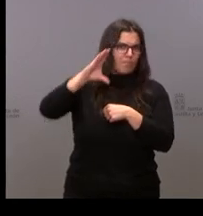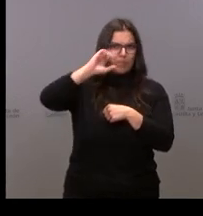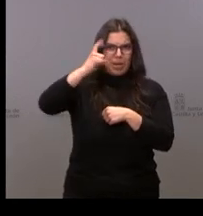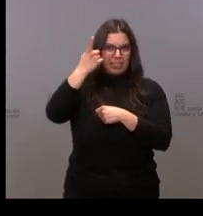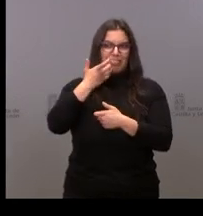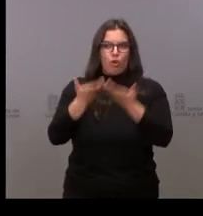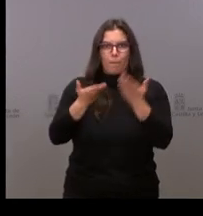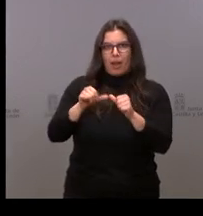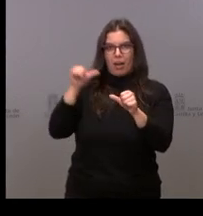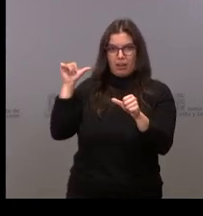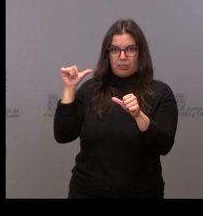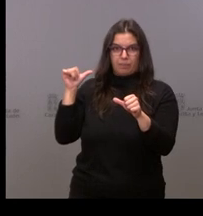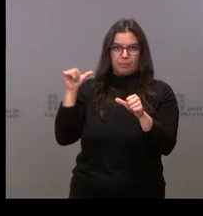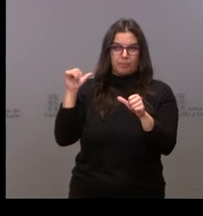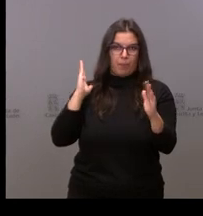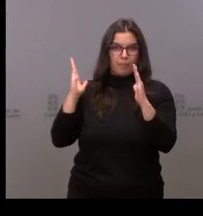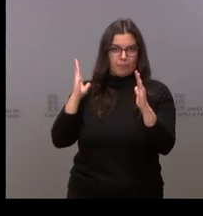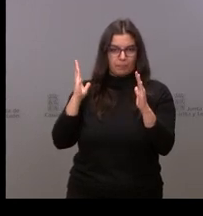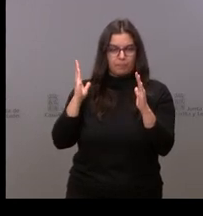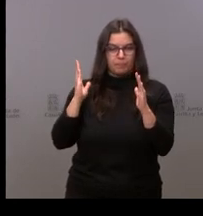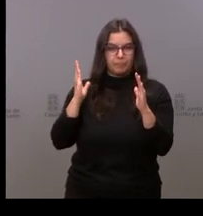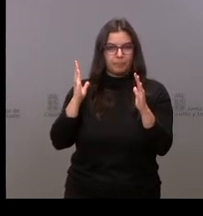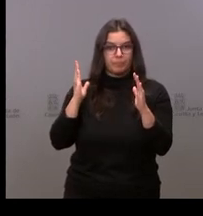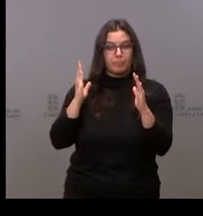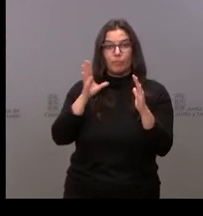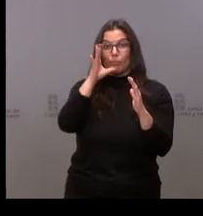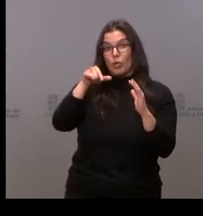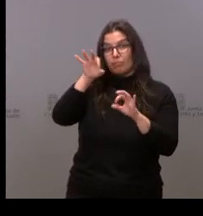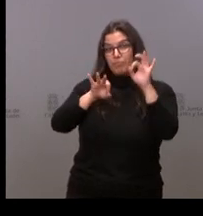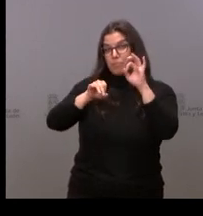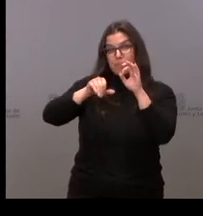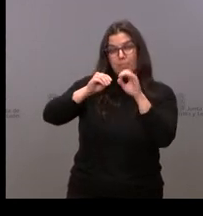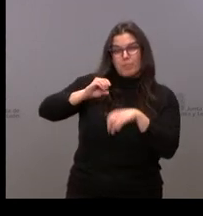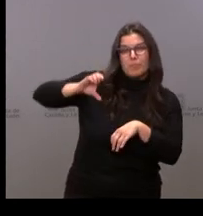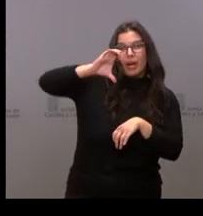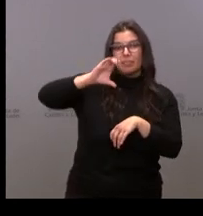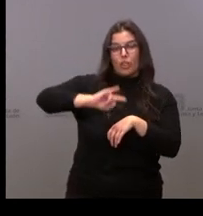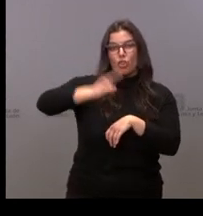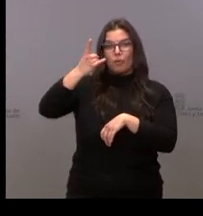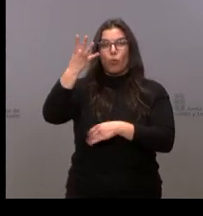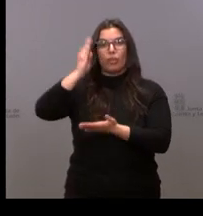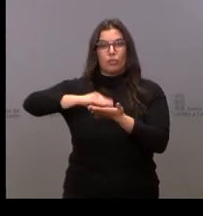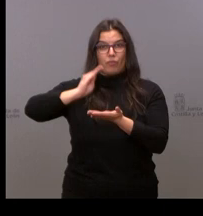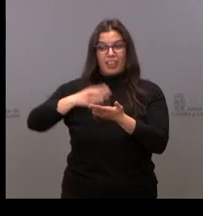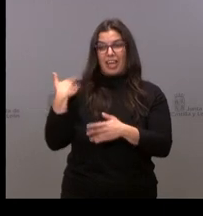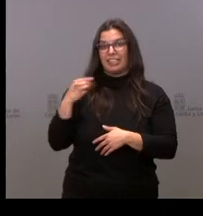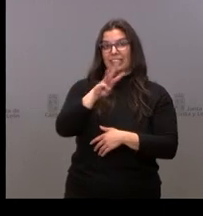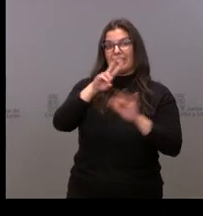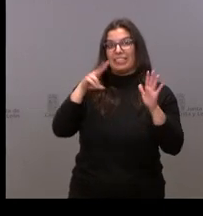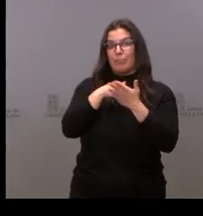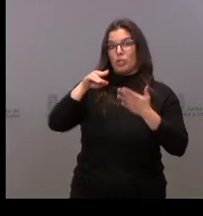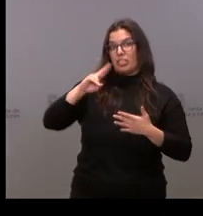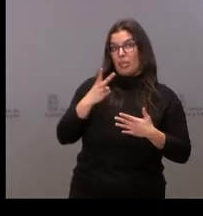crece respecto del periodo anterior multiplicándose por más de cuatro, al pasar de 37 millones de euros de inversión